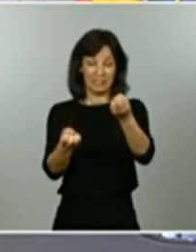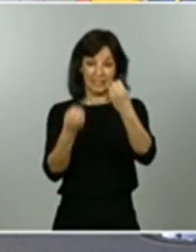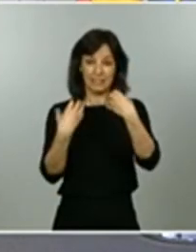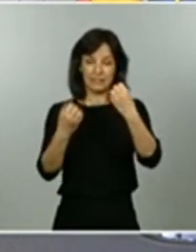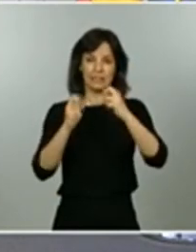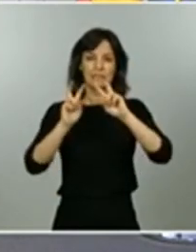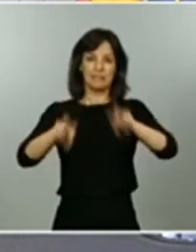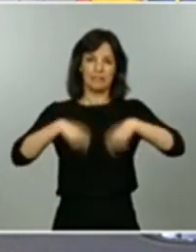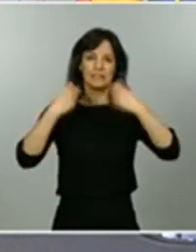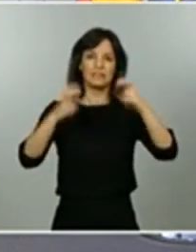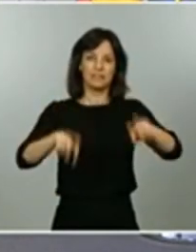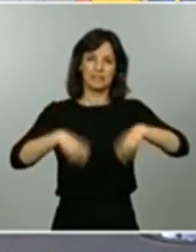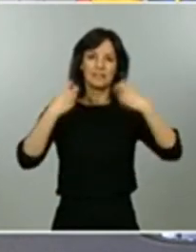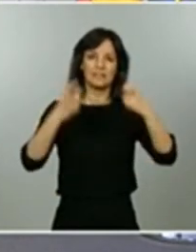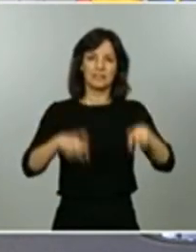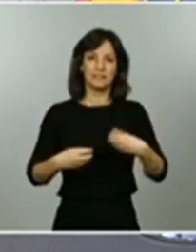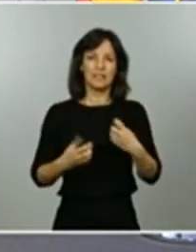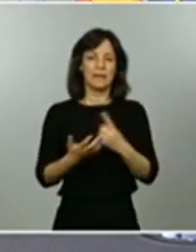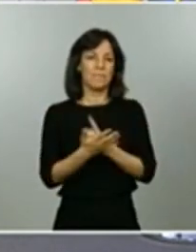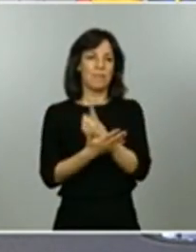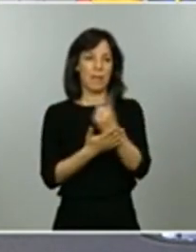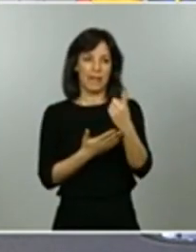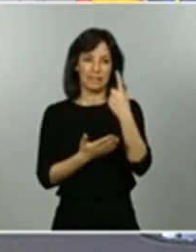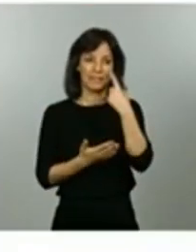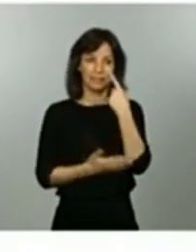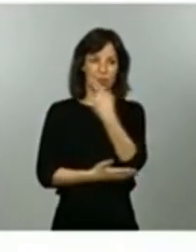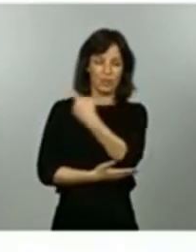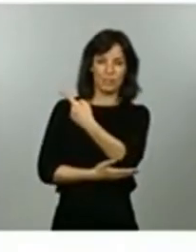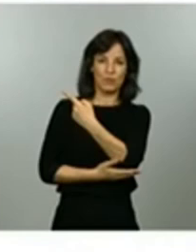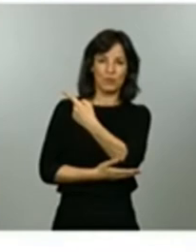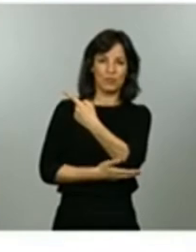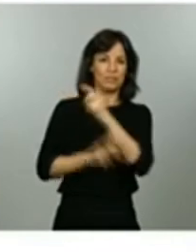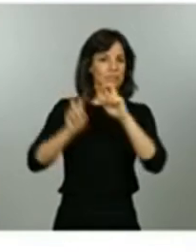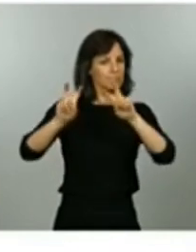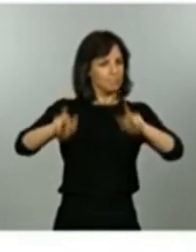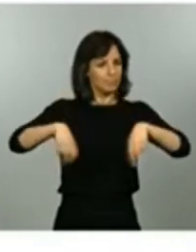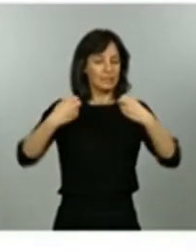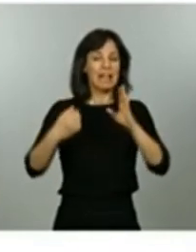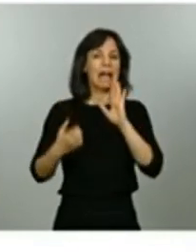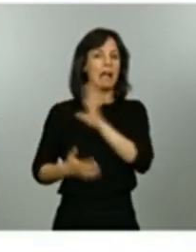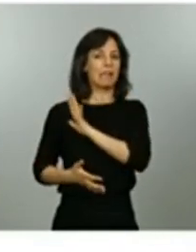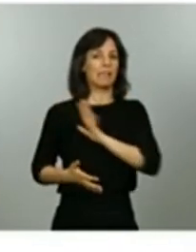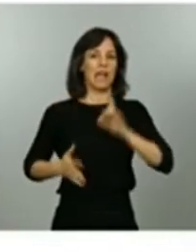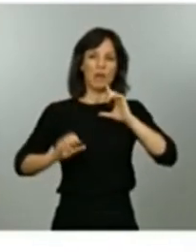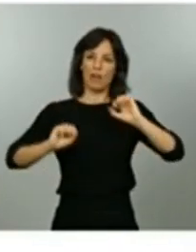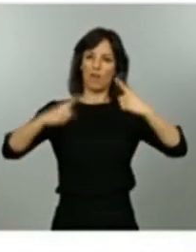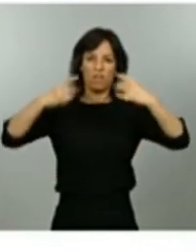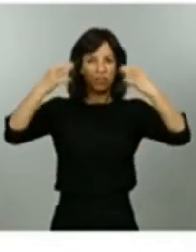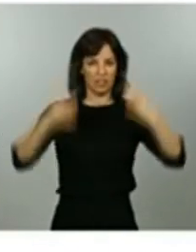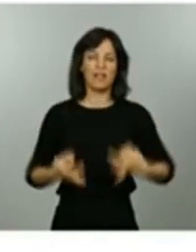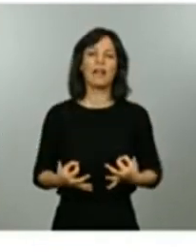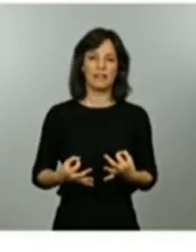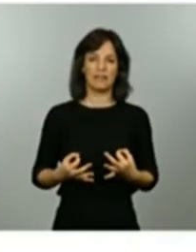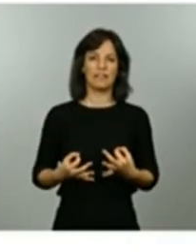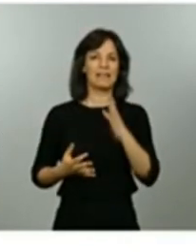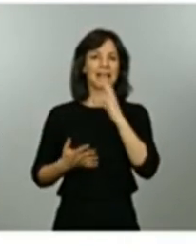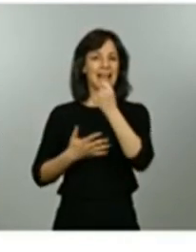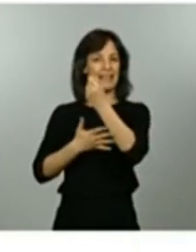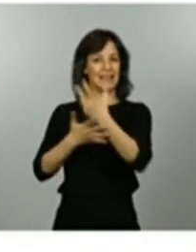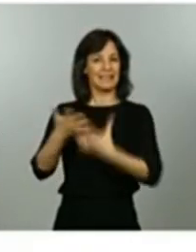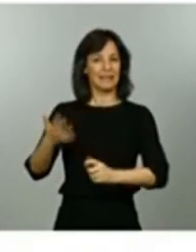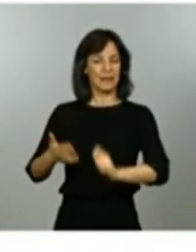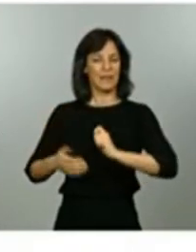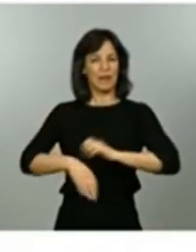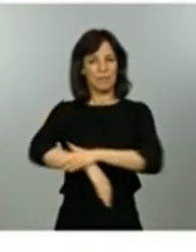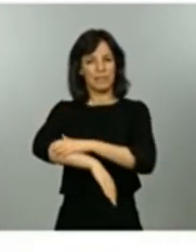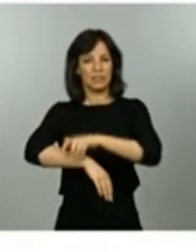actualizando algunos mapas como este están reactualizados eran preliminares y ahora ya se ajustan a los listados facilitados por el ministro y por el